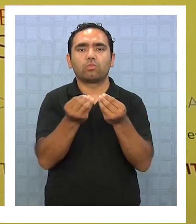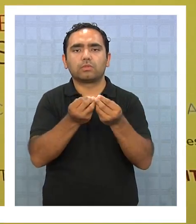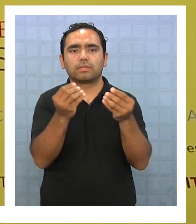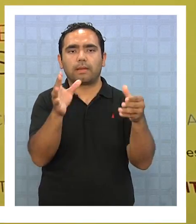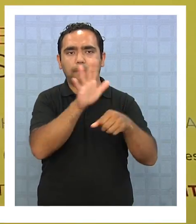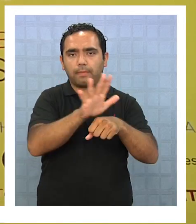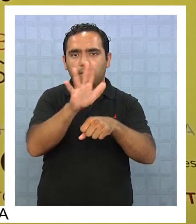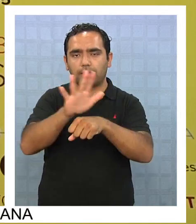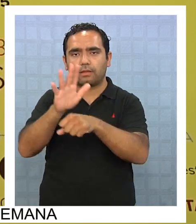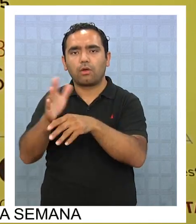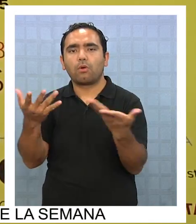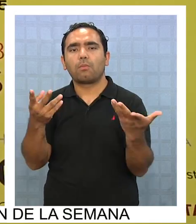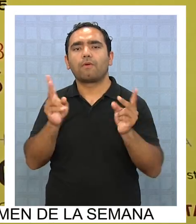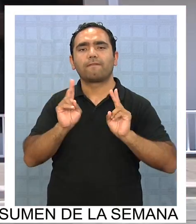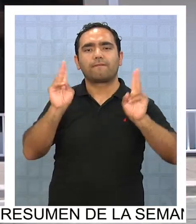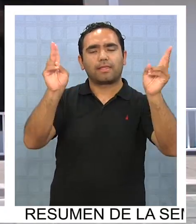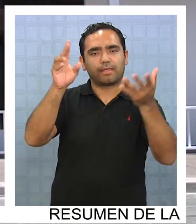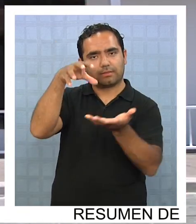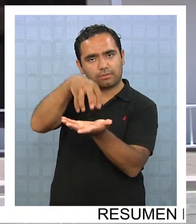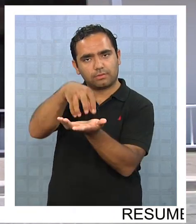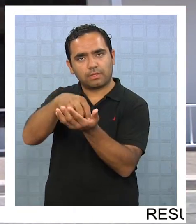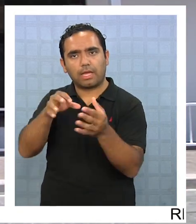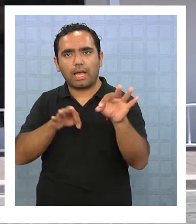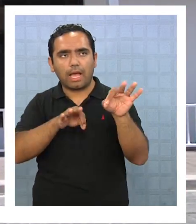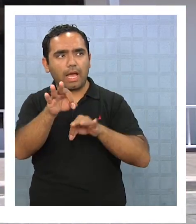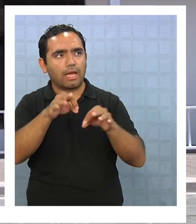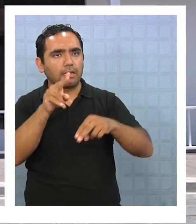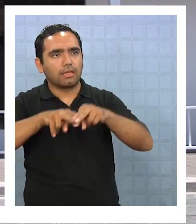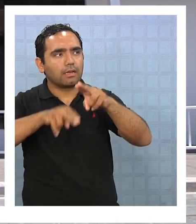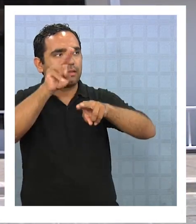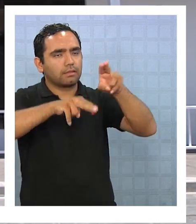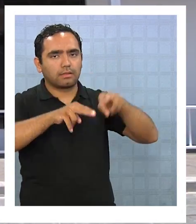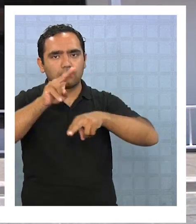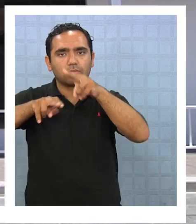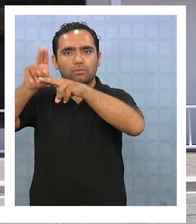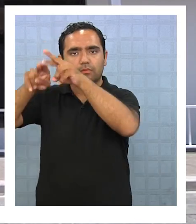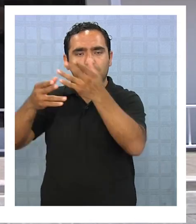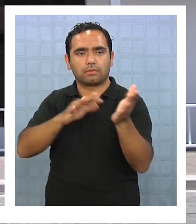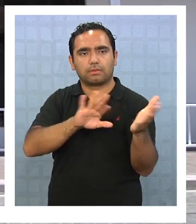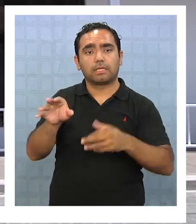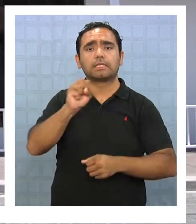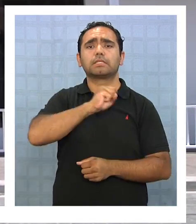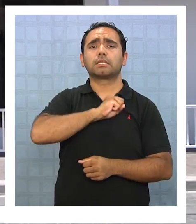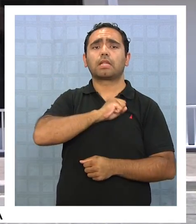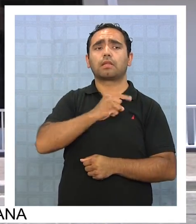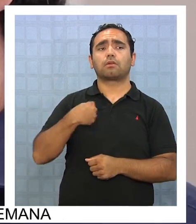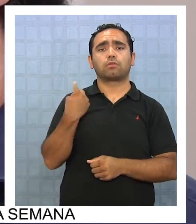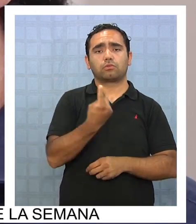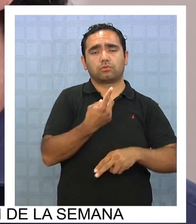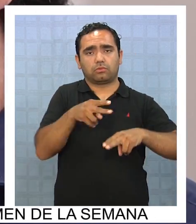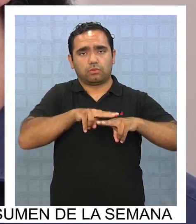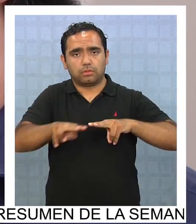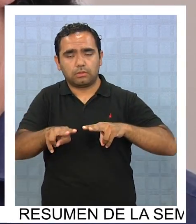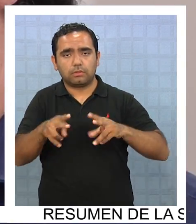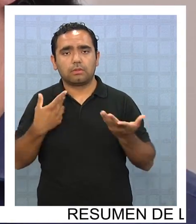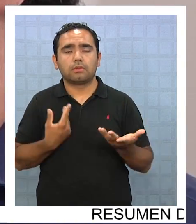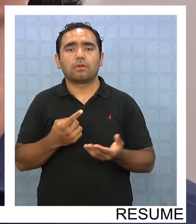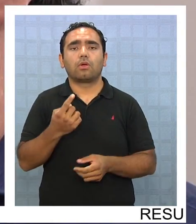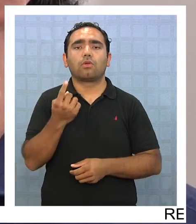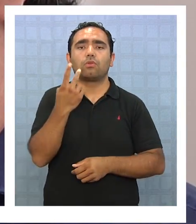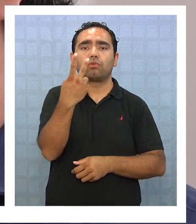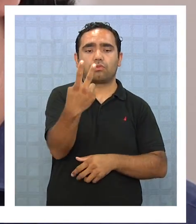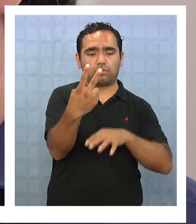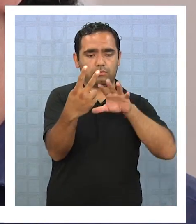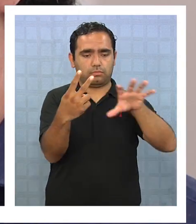en torno a lo que es la vida en las ciudades y su arquitectura. En Santiago lo que nosotros hacemos es un cruce entre dos